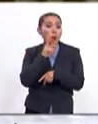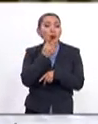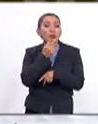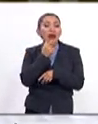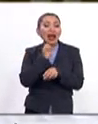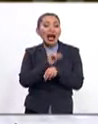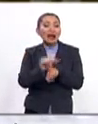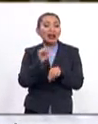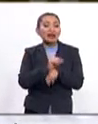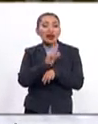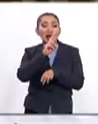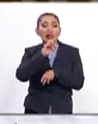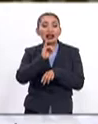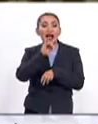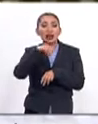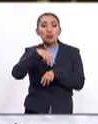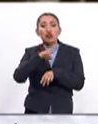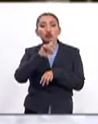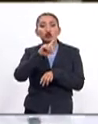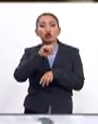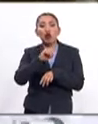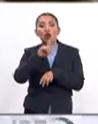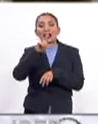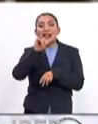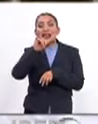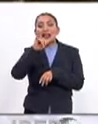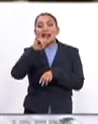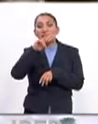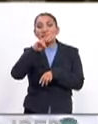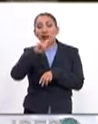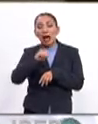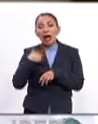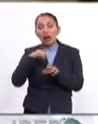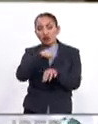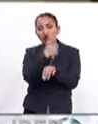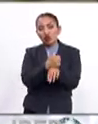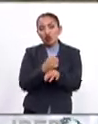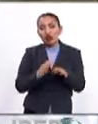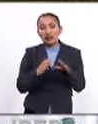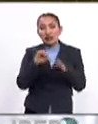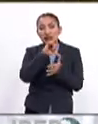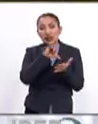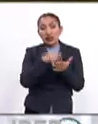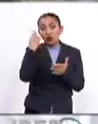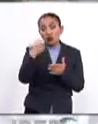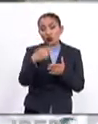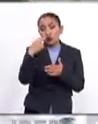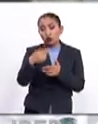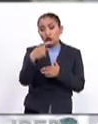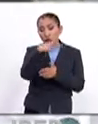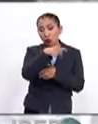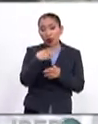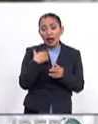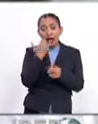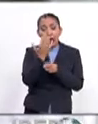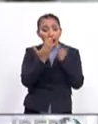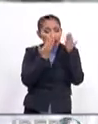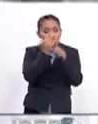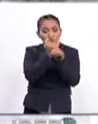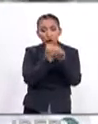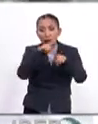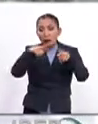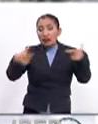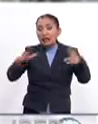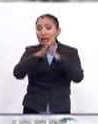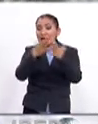argentino, Raimundo Lida, filólogo, quien fundó el centro del que hoy se llama de Estudios Lingüísticos